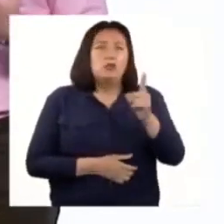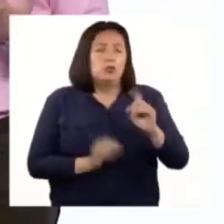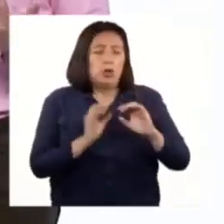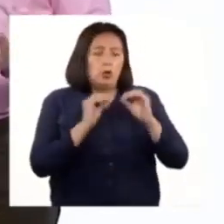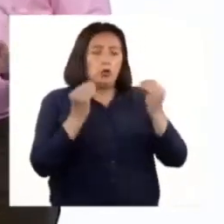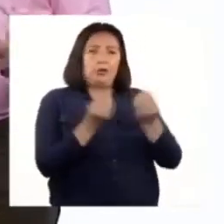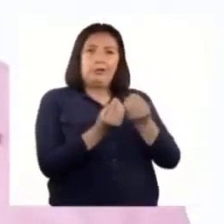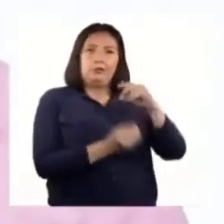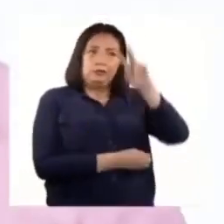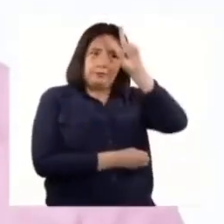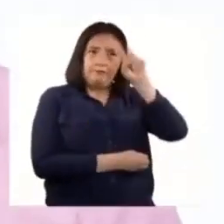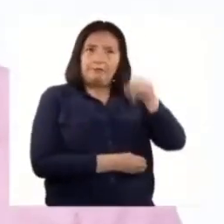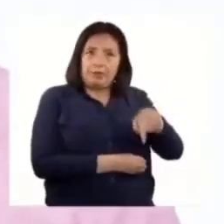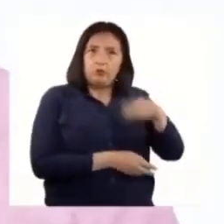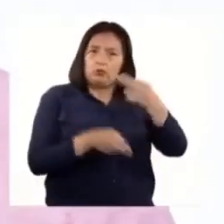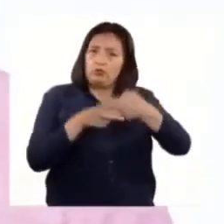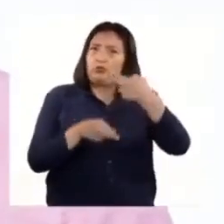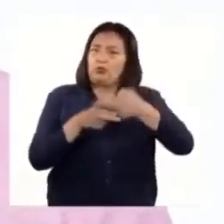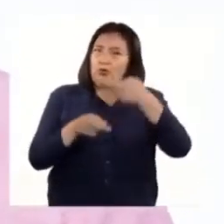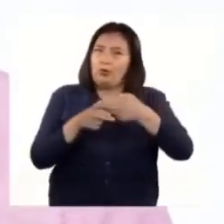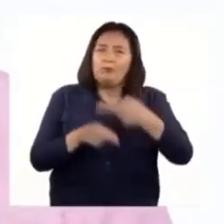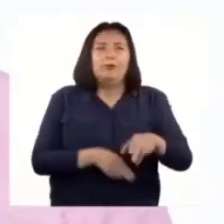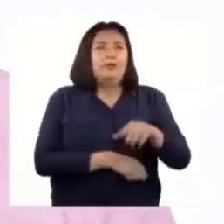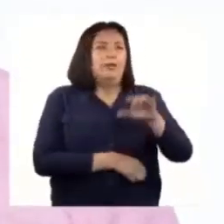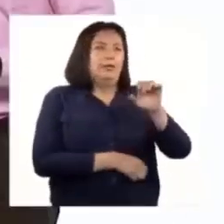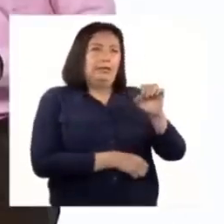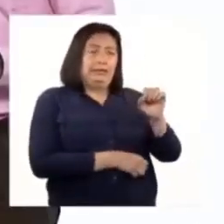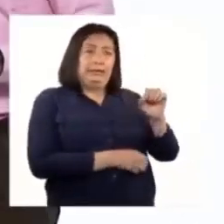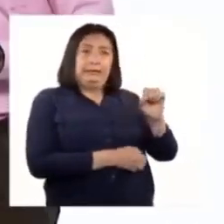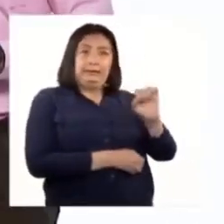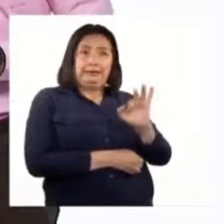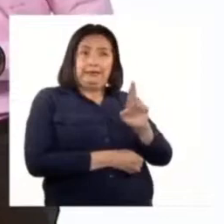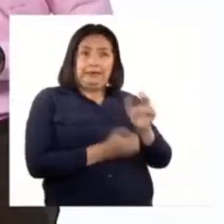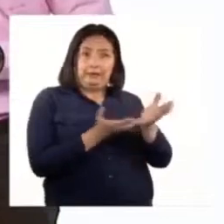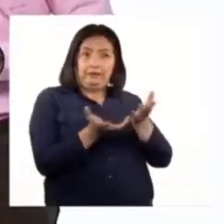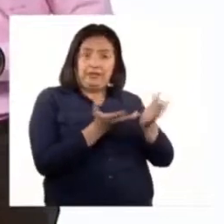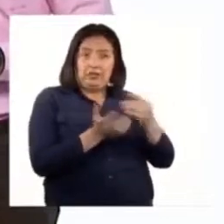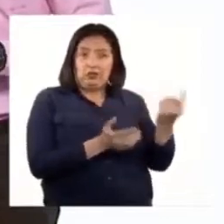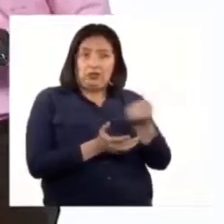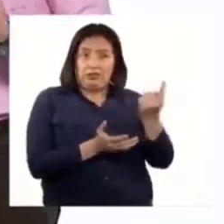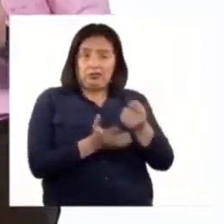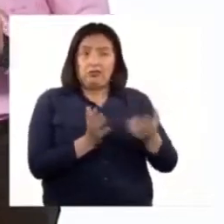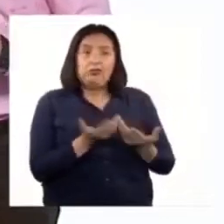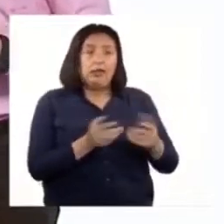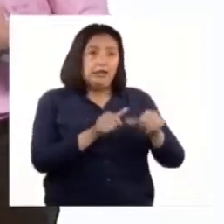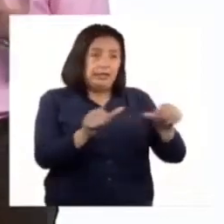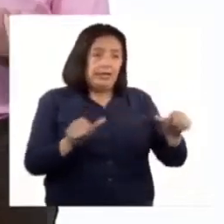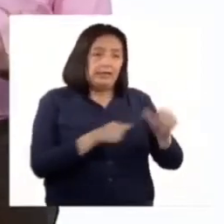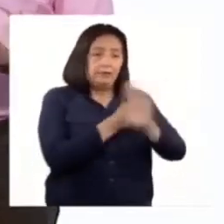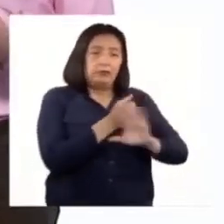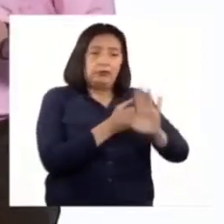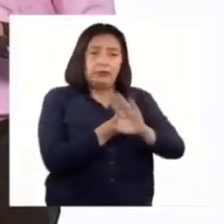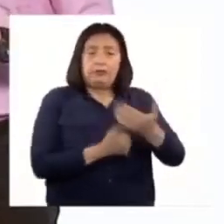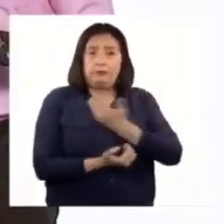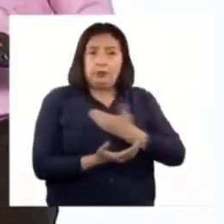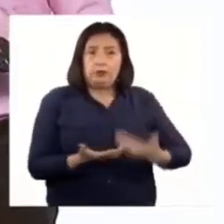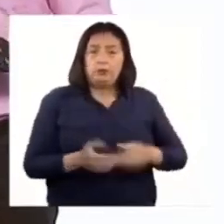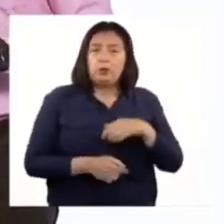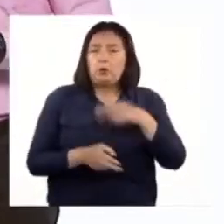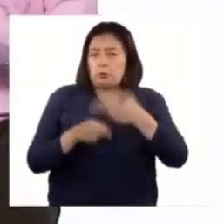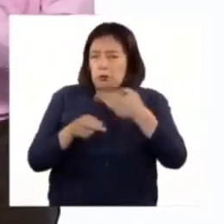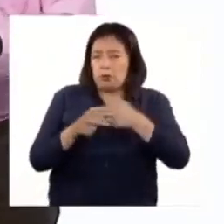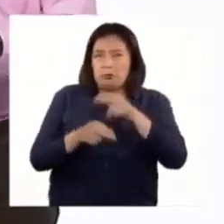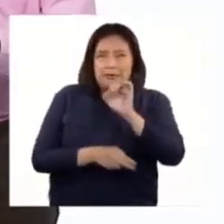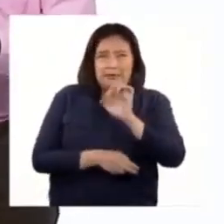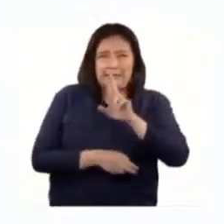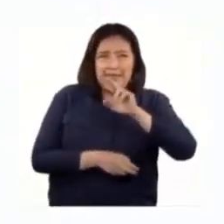institución peruana llamada Servicio Nacional de Áreas Naturales Protegidas por el Estado, o también conocida